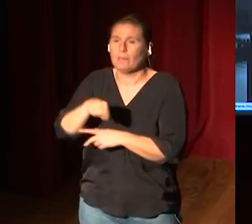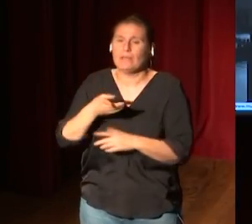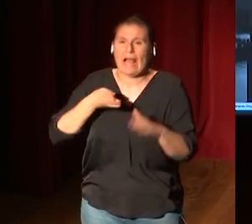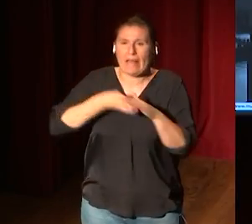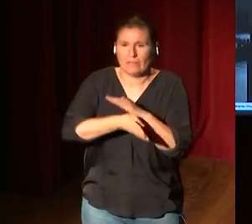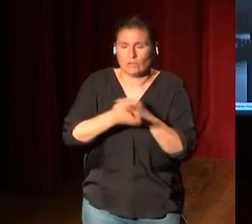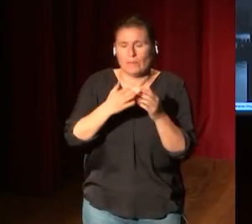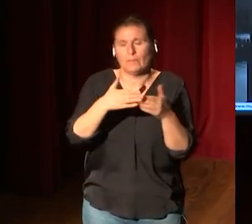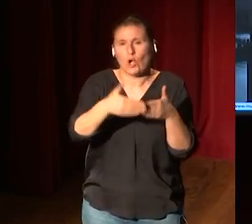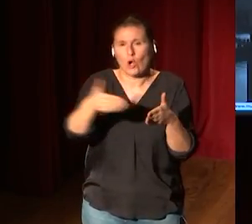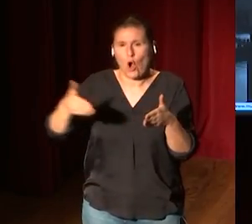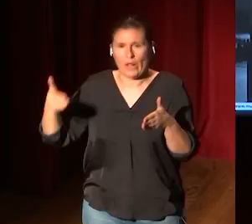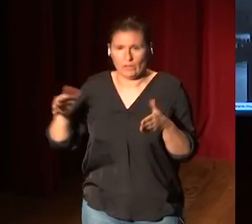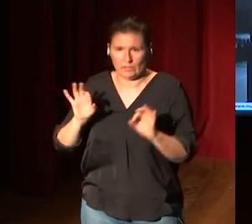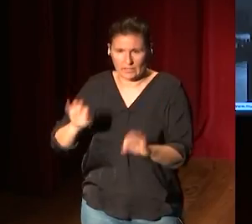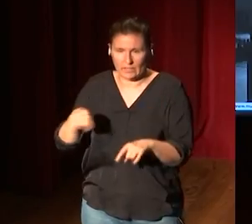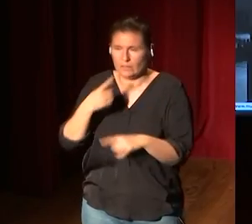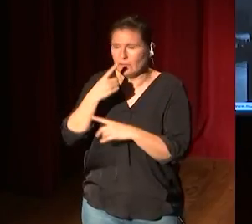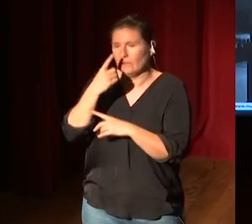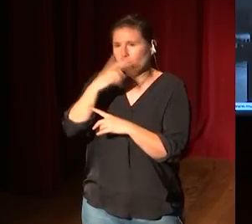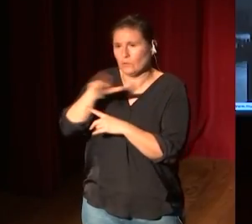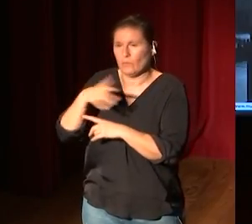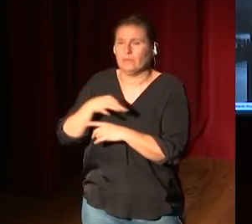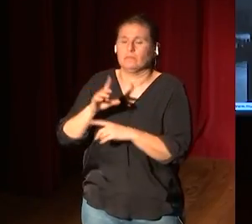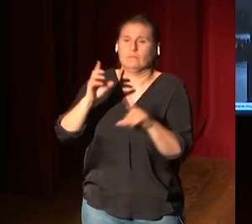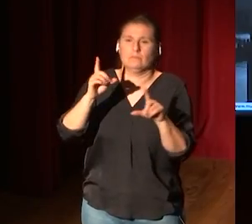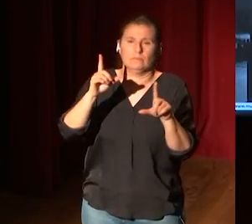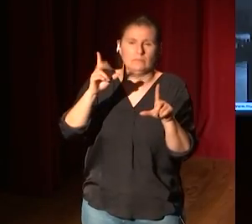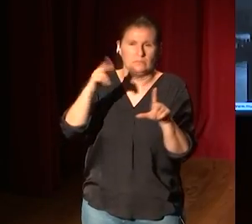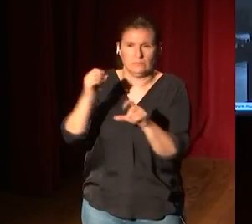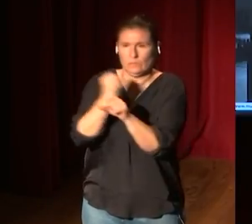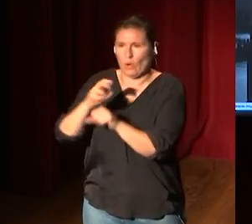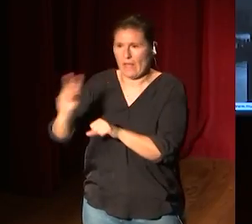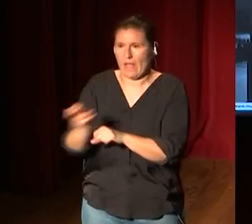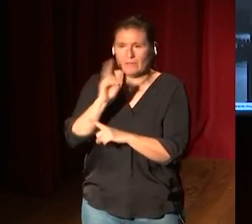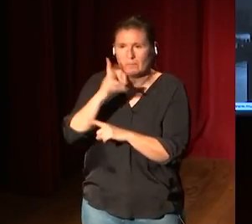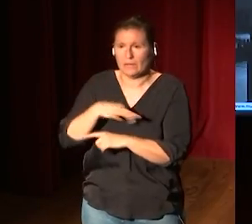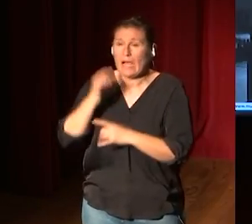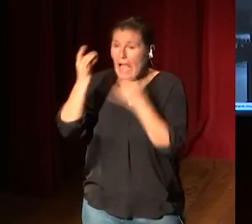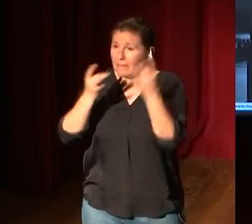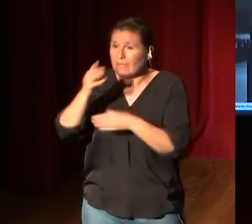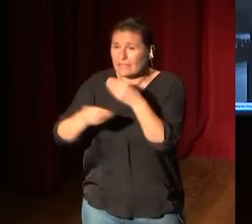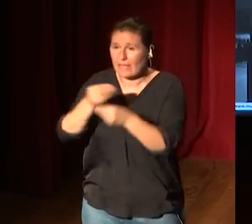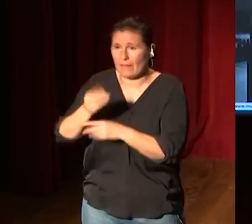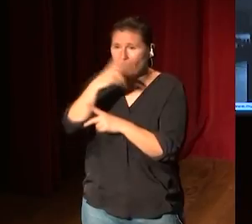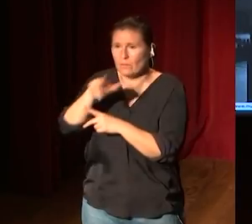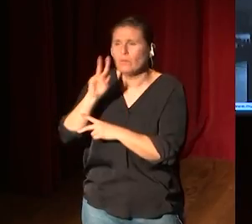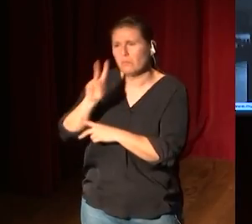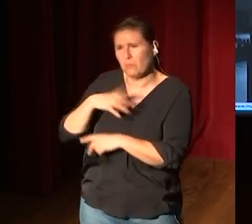colección del museo puedes ver las obras puedes ver las actividades incluso que realiza el museo